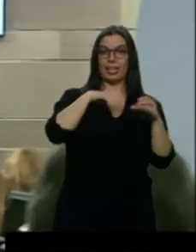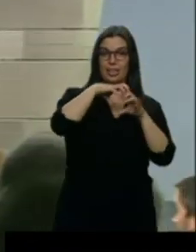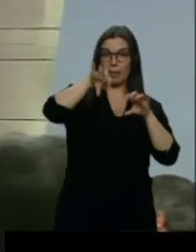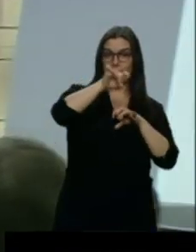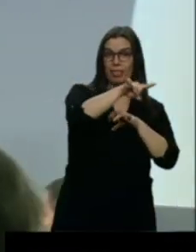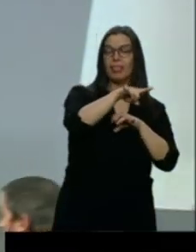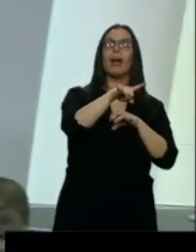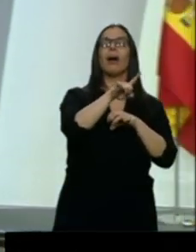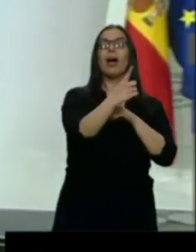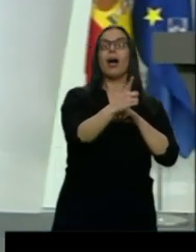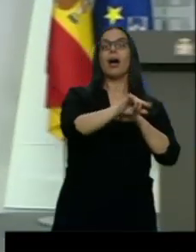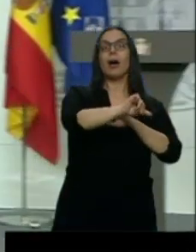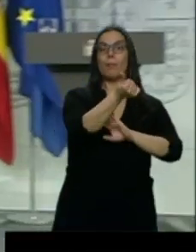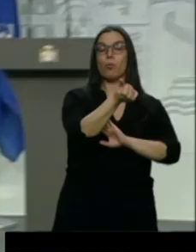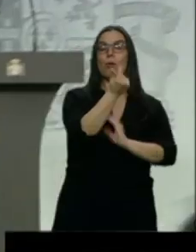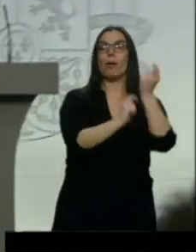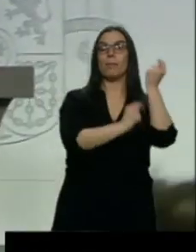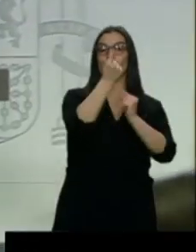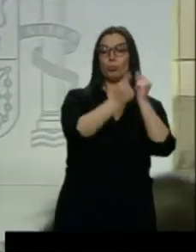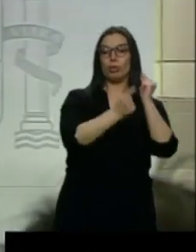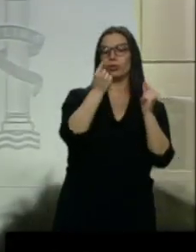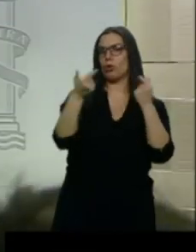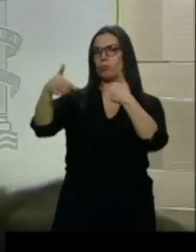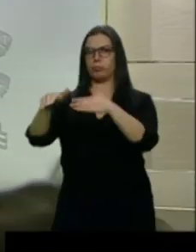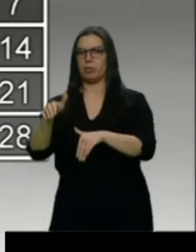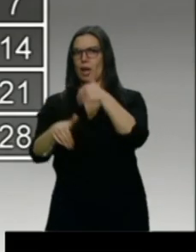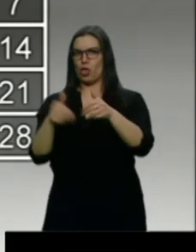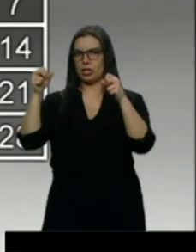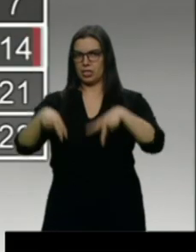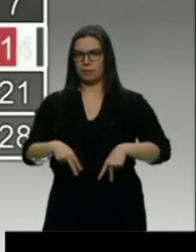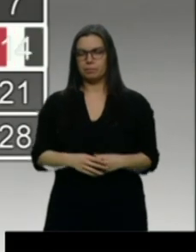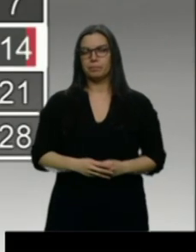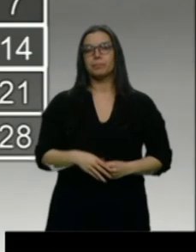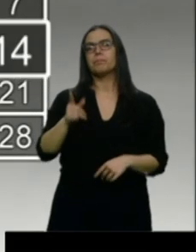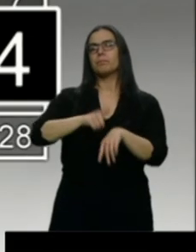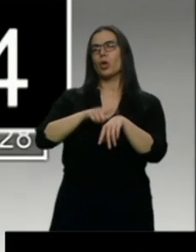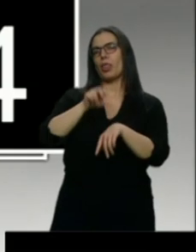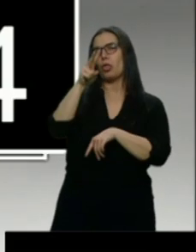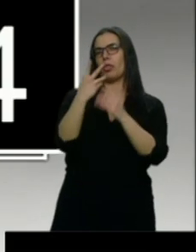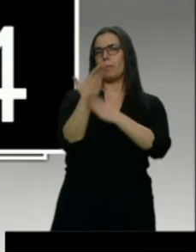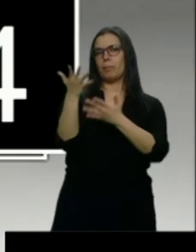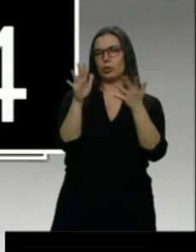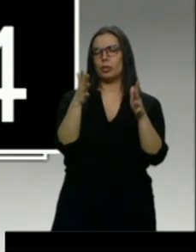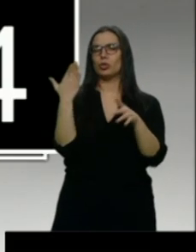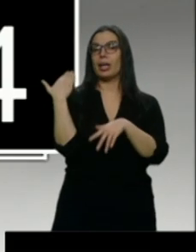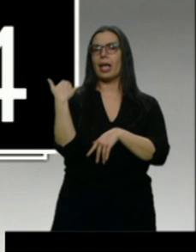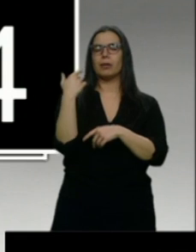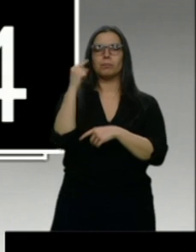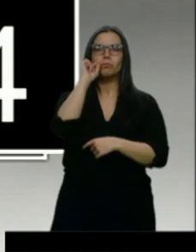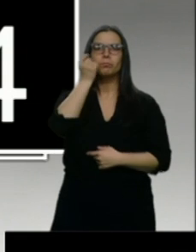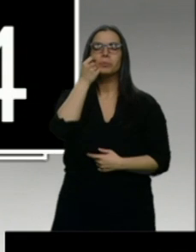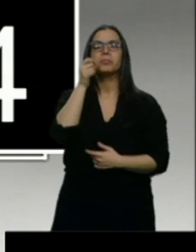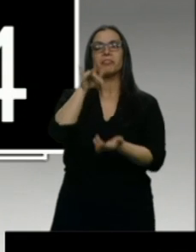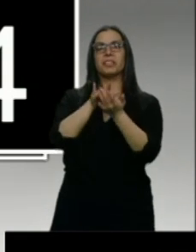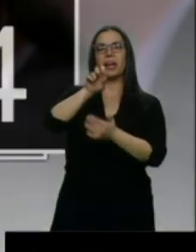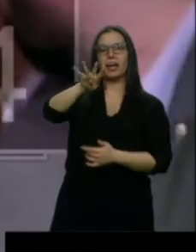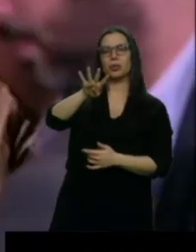La noticia saltaba poco después de las 12 del mediodía. Esta fecha, el 14 de abril, se enfilaba como